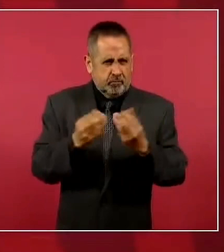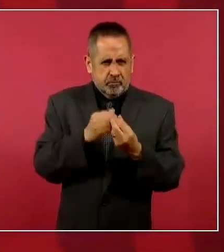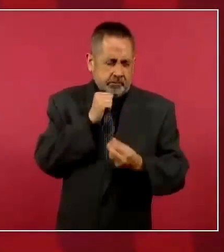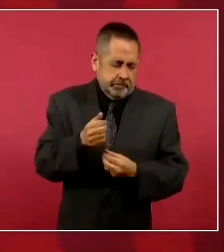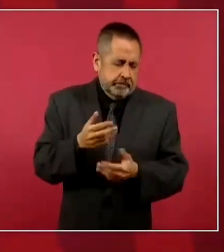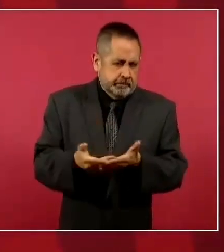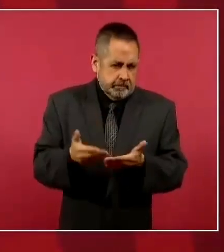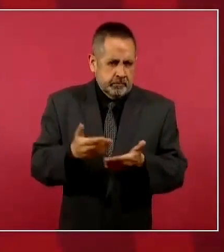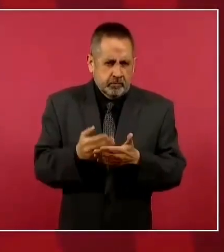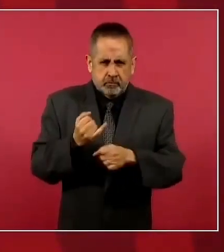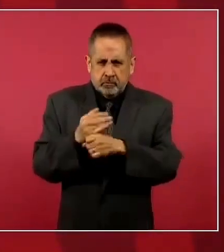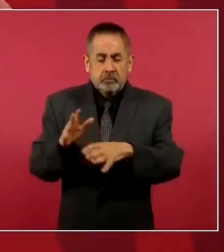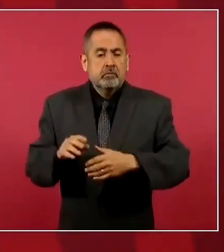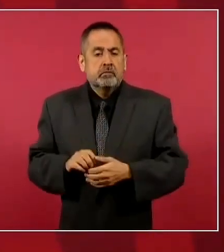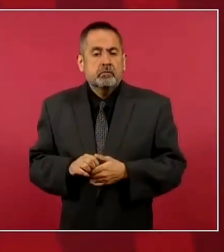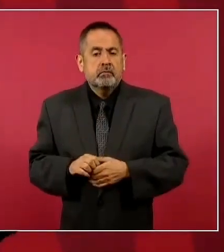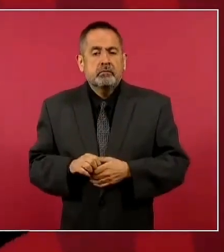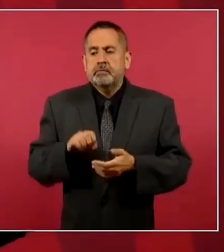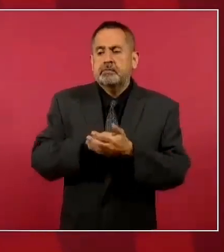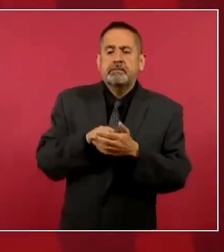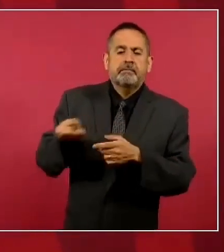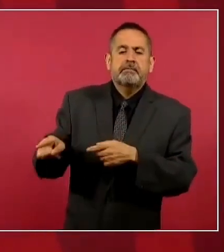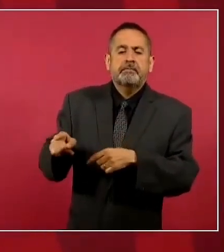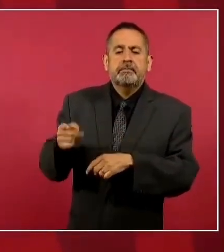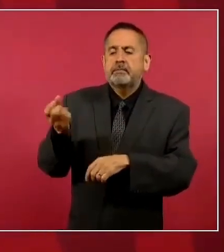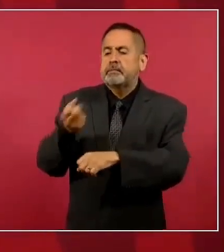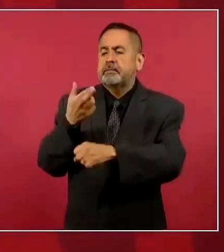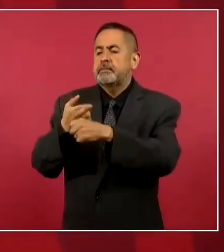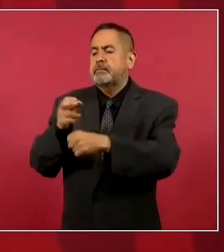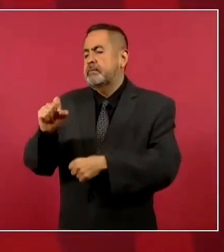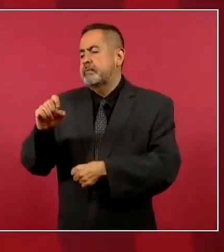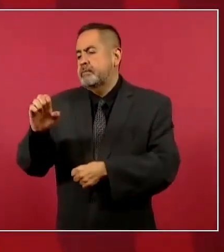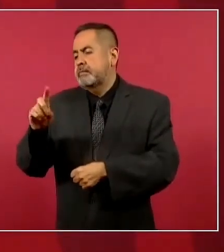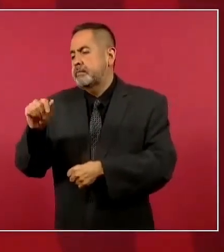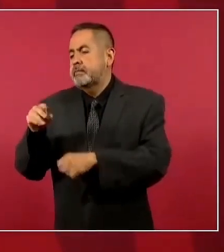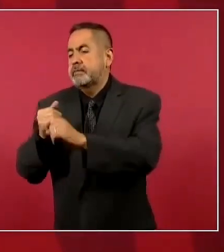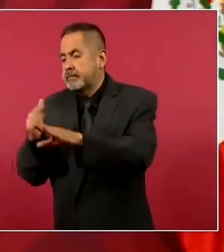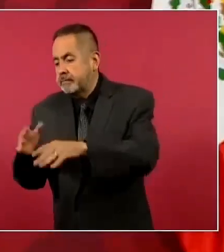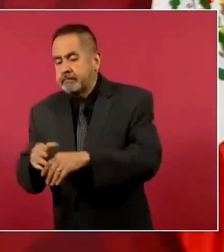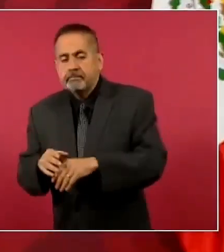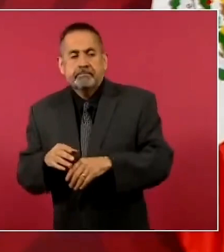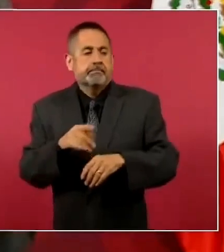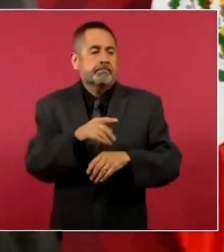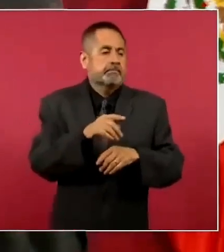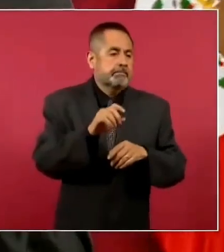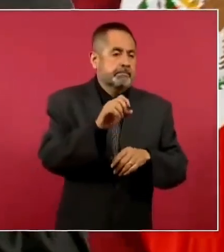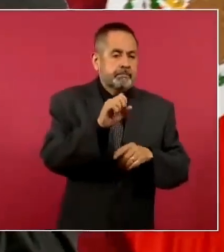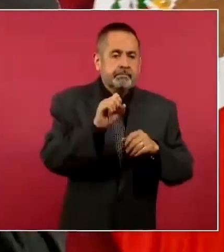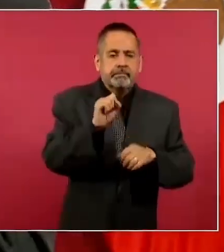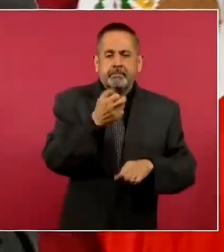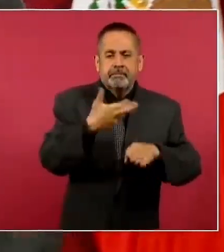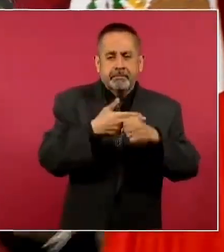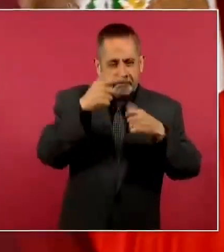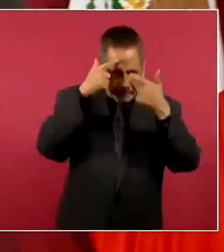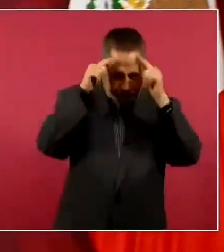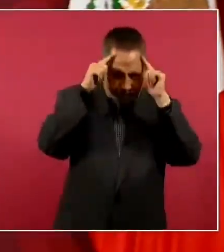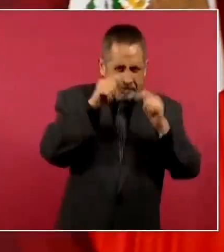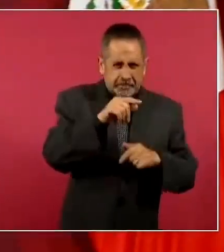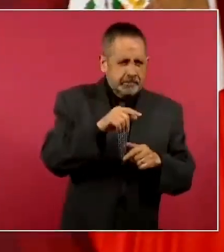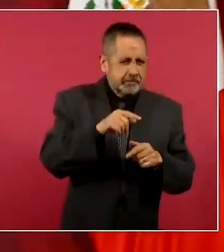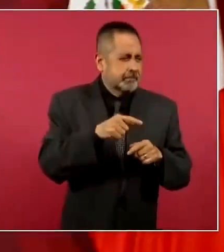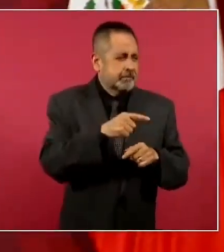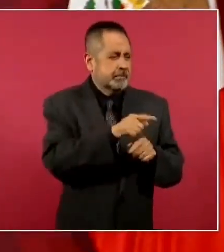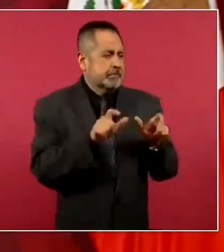informa la Secretaría de la Defensa, informa la Secretaría de Marina, informa la Guardia Nacional y ahora vamos